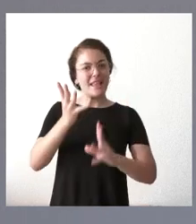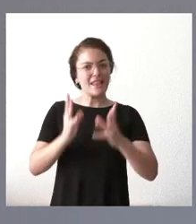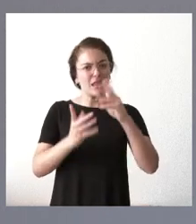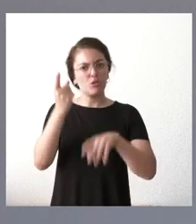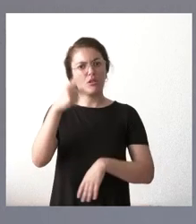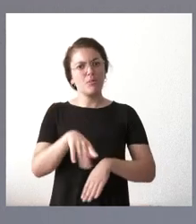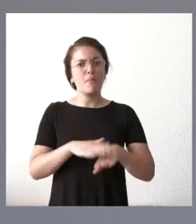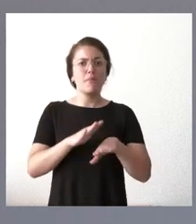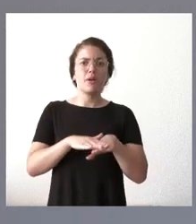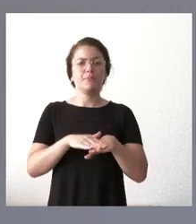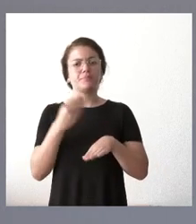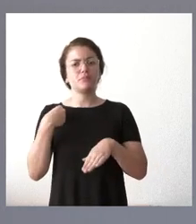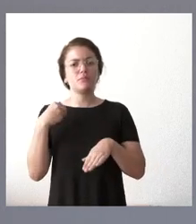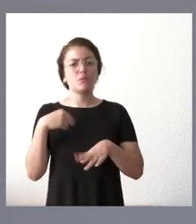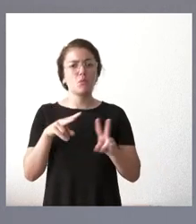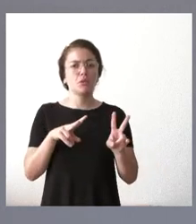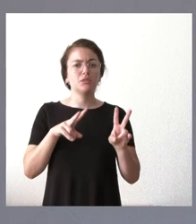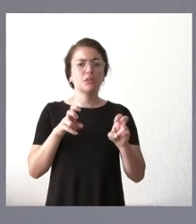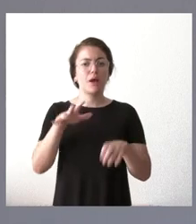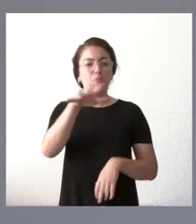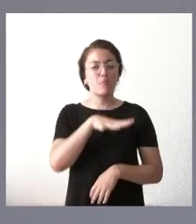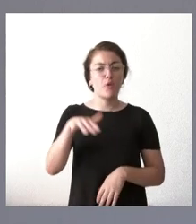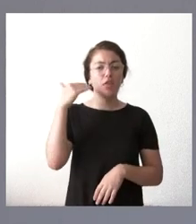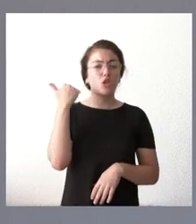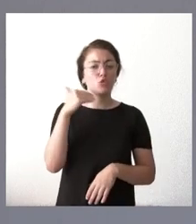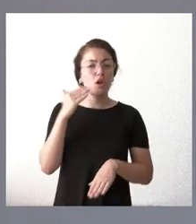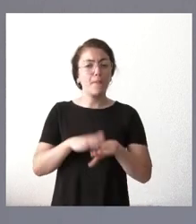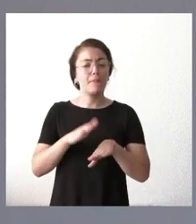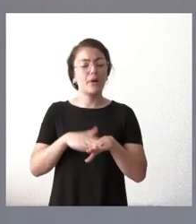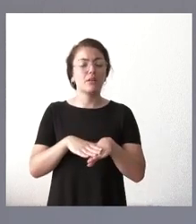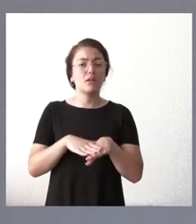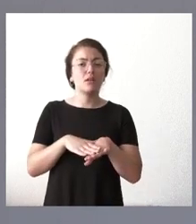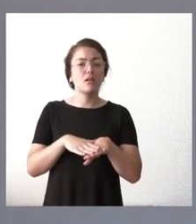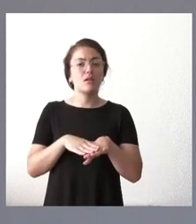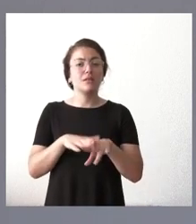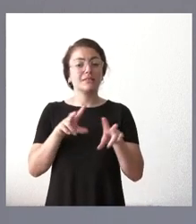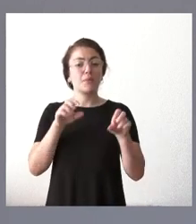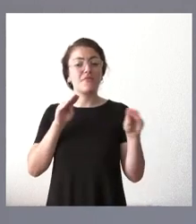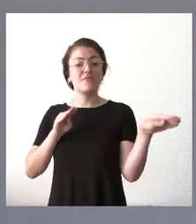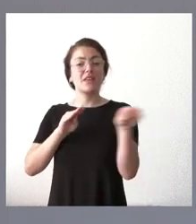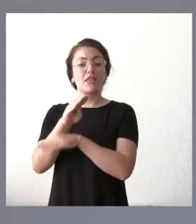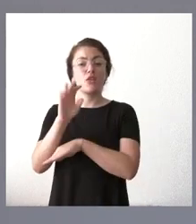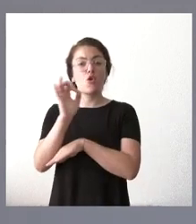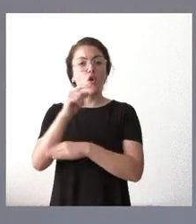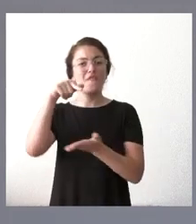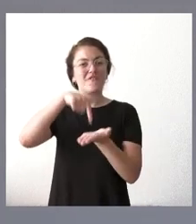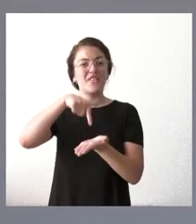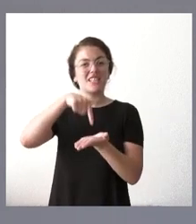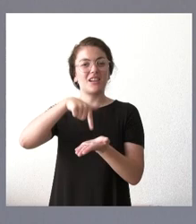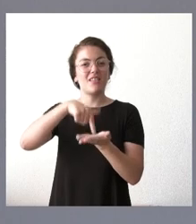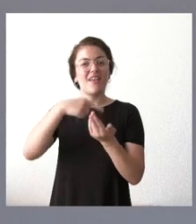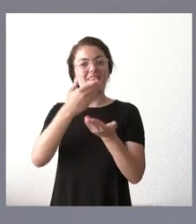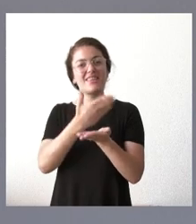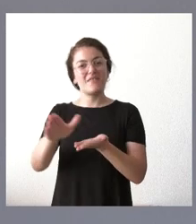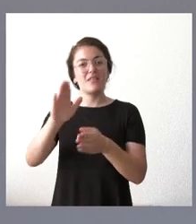caso y hablando en este caso de la provincia de Soria de una financiación o una fiscalidad diferenciada para la provincia